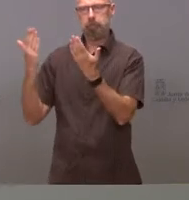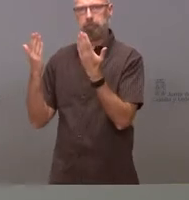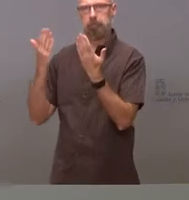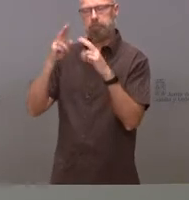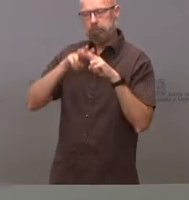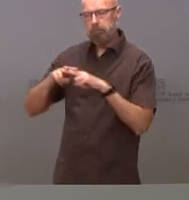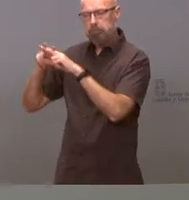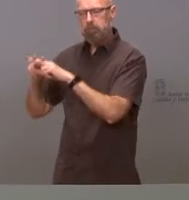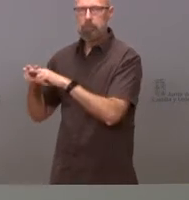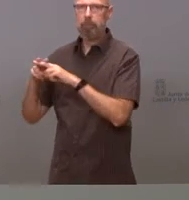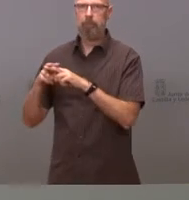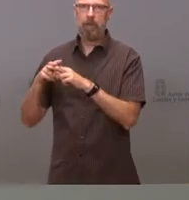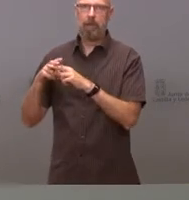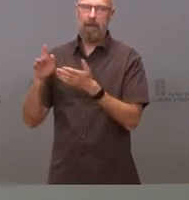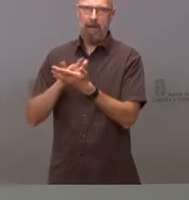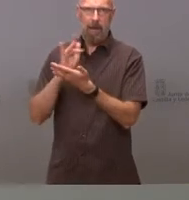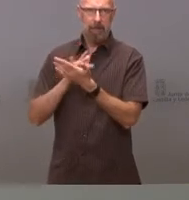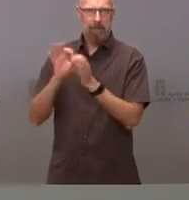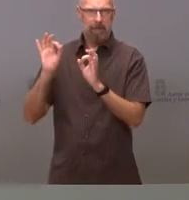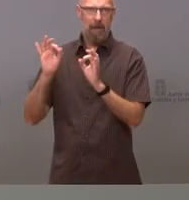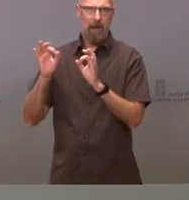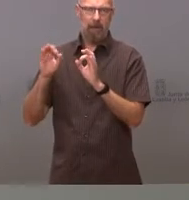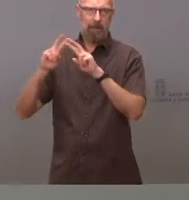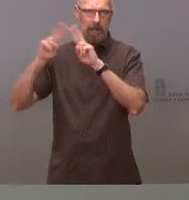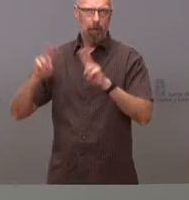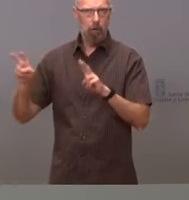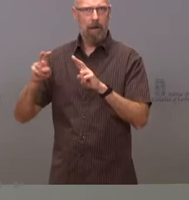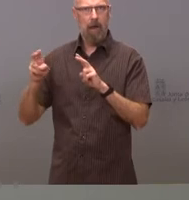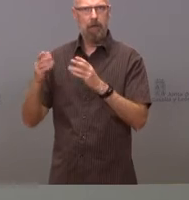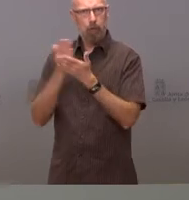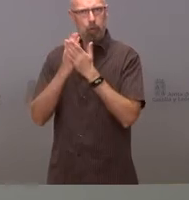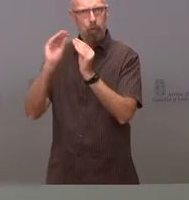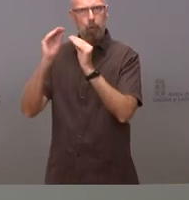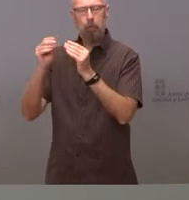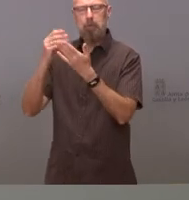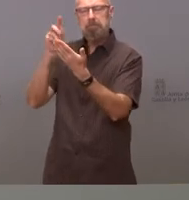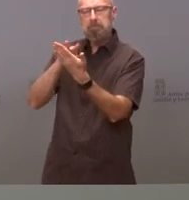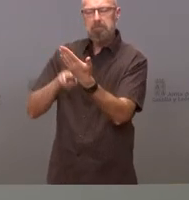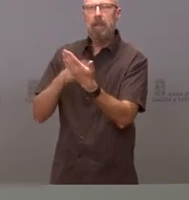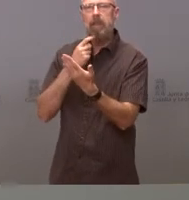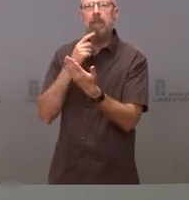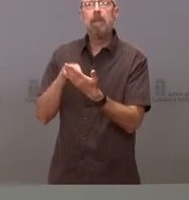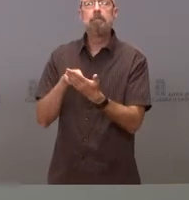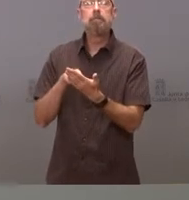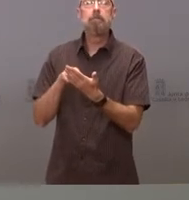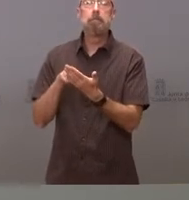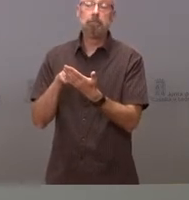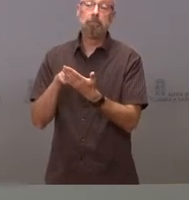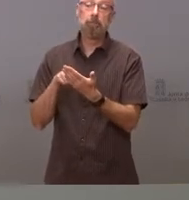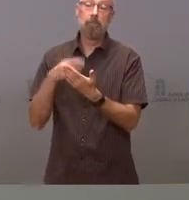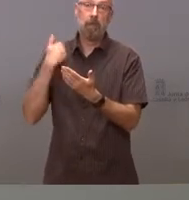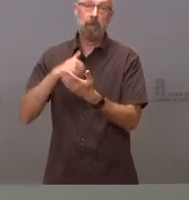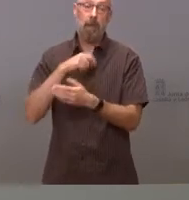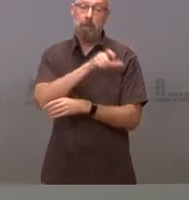revista con más impacto a nivel internacional, en la que comentaban que aquellas personas que habían